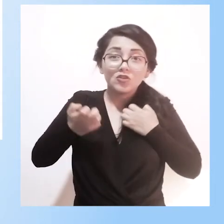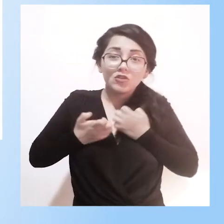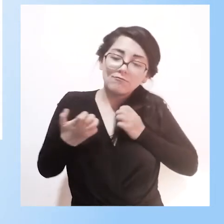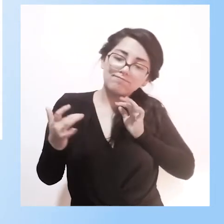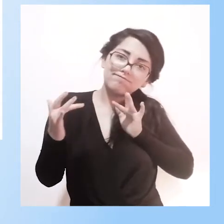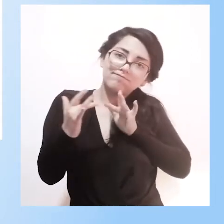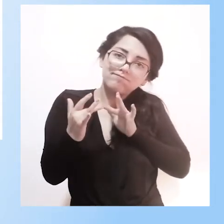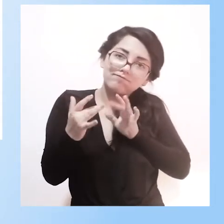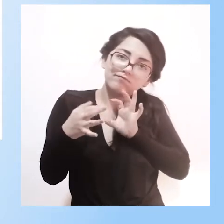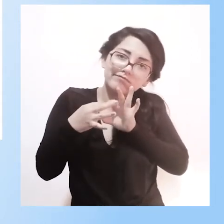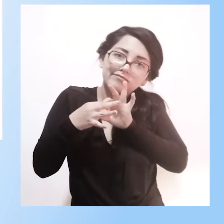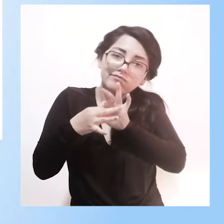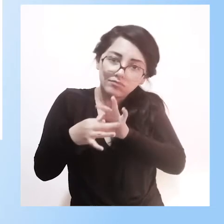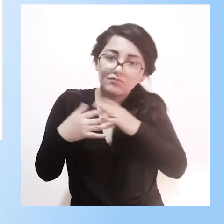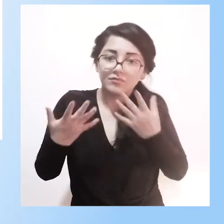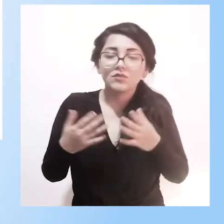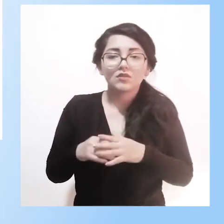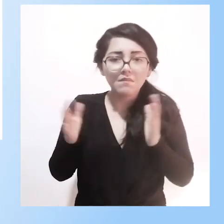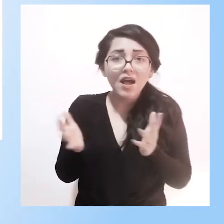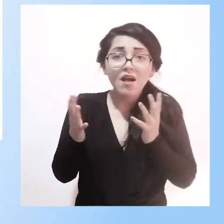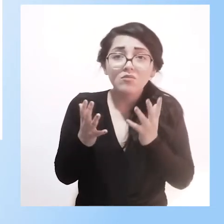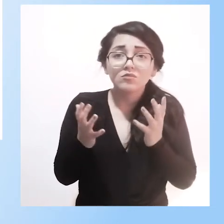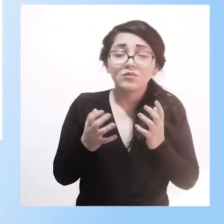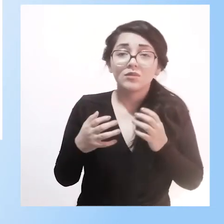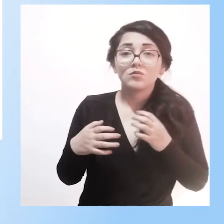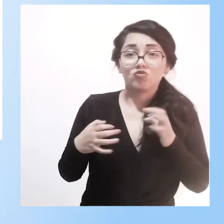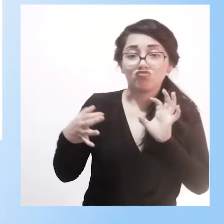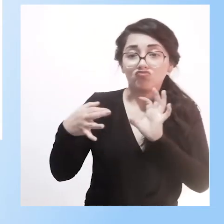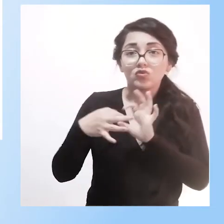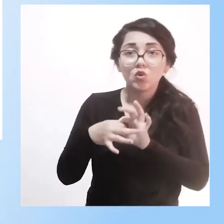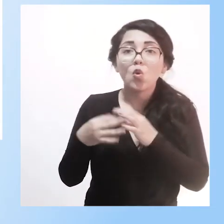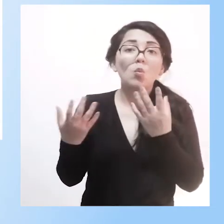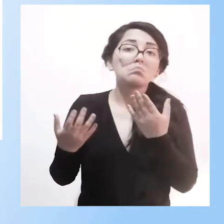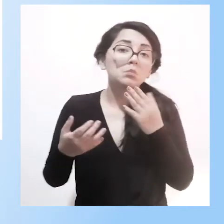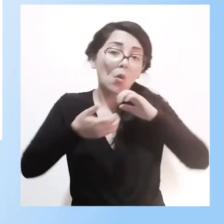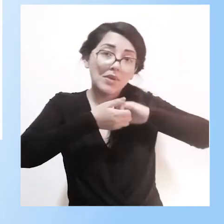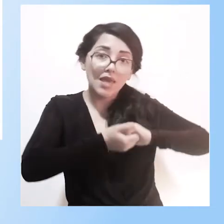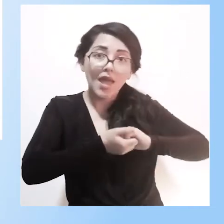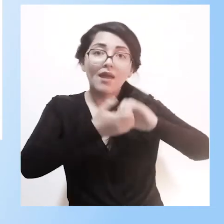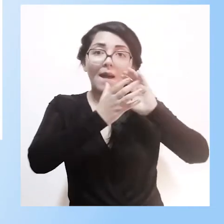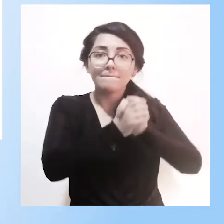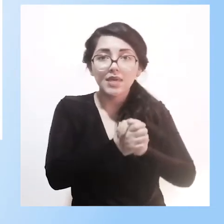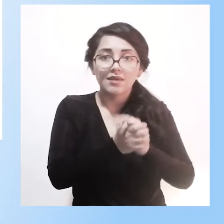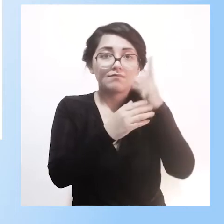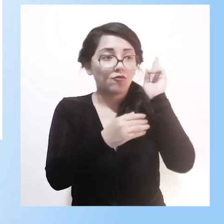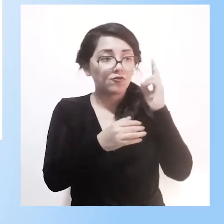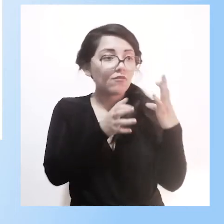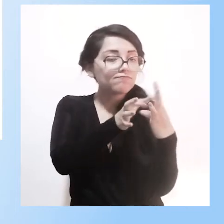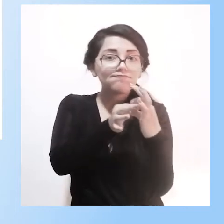domicilio del estudiante se fomenta el fortalecimiento de vínculos con sus compañeros, amigos y docentes.